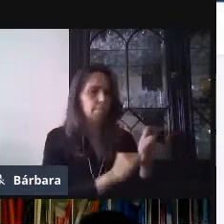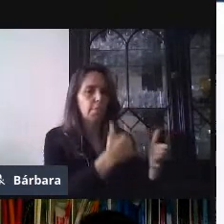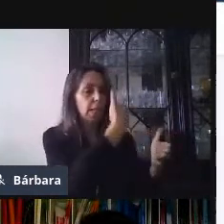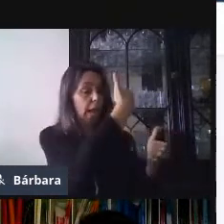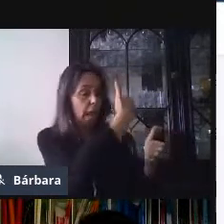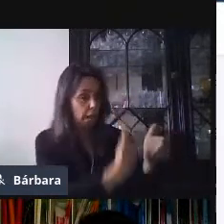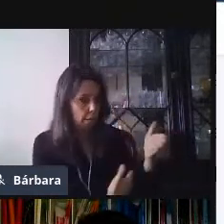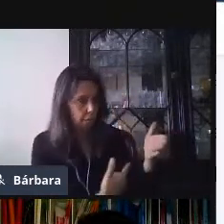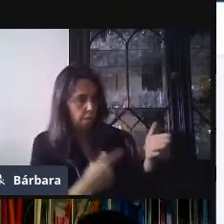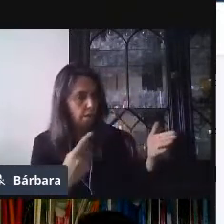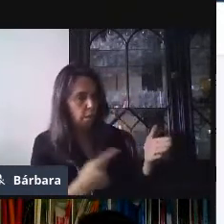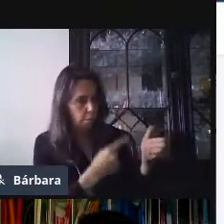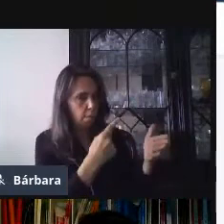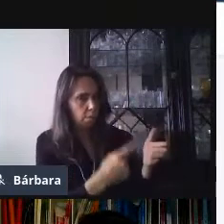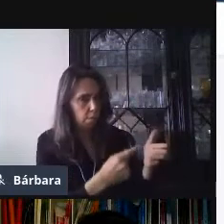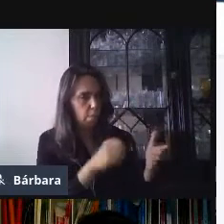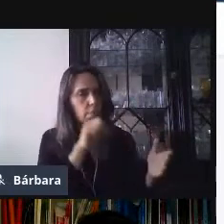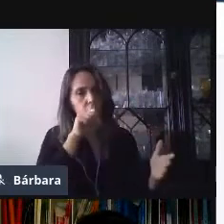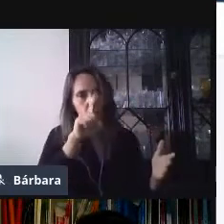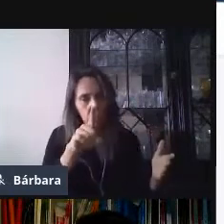Me voy de nuevo a mi carpeta.